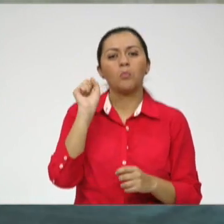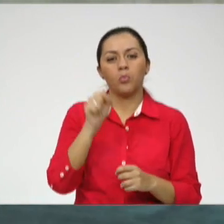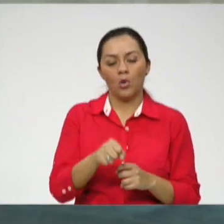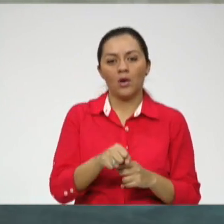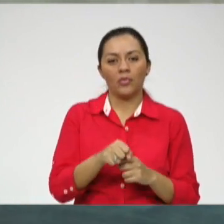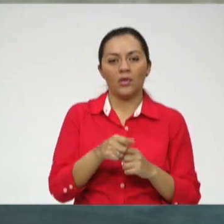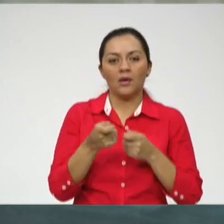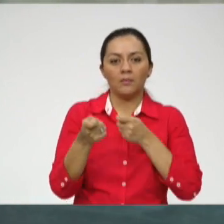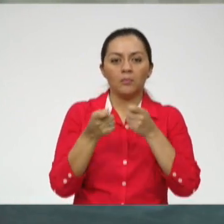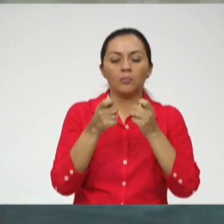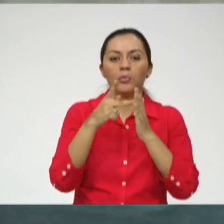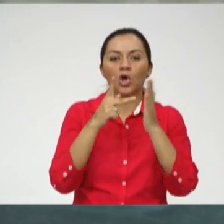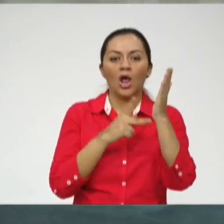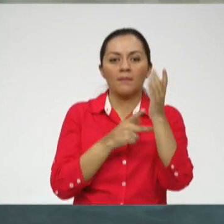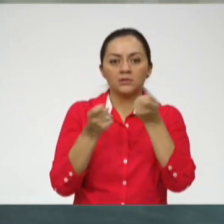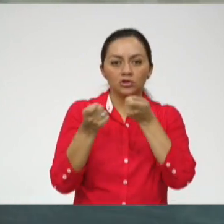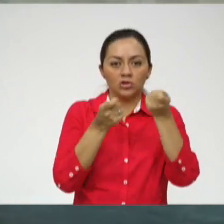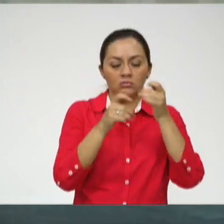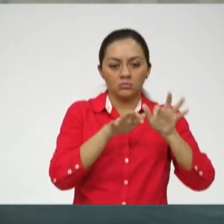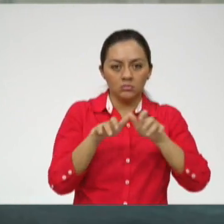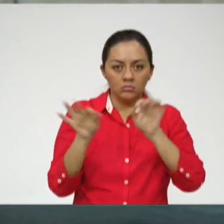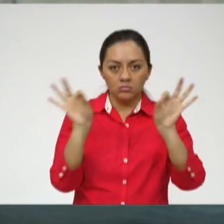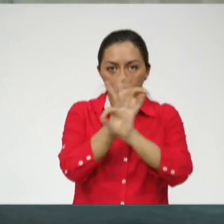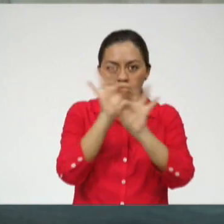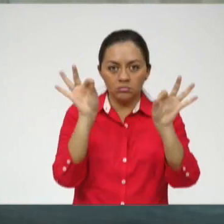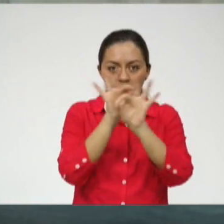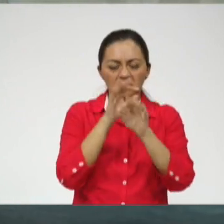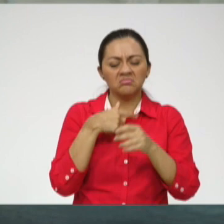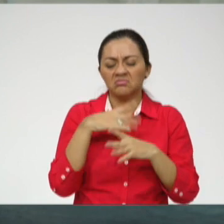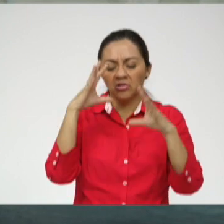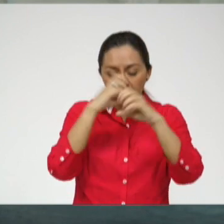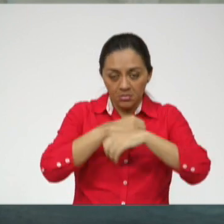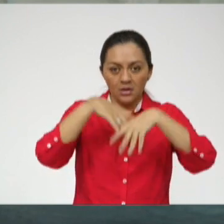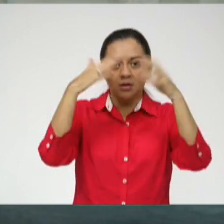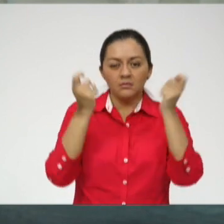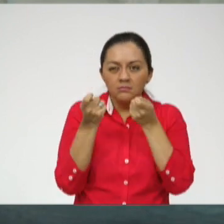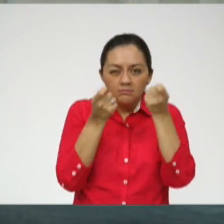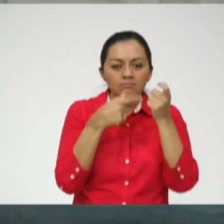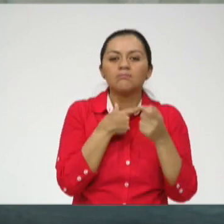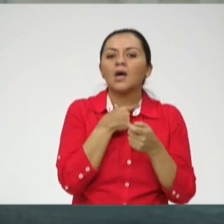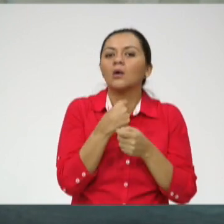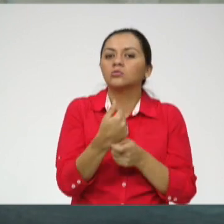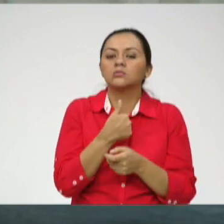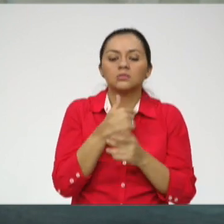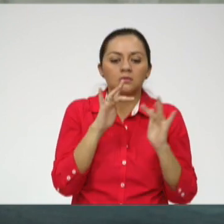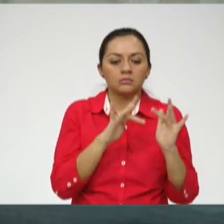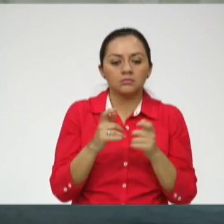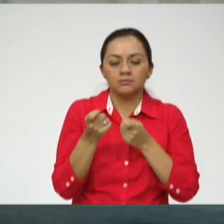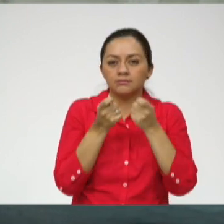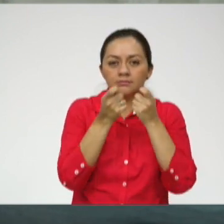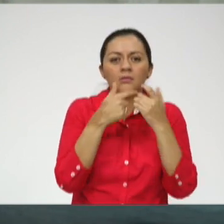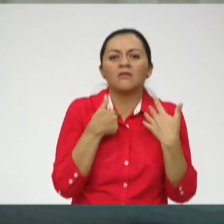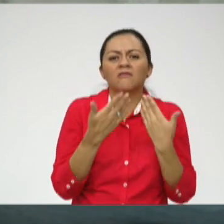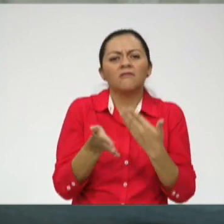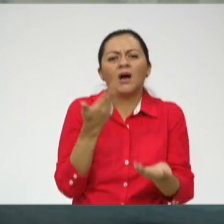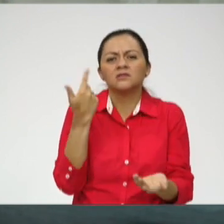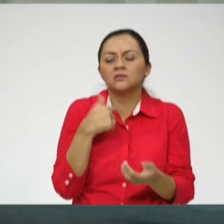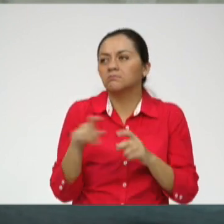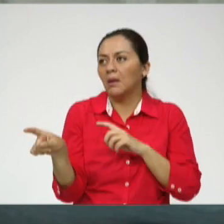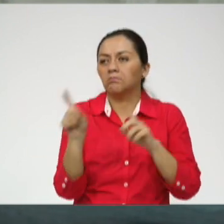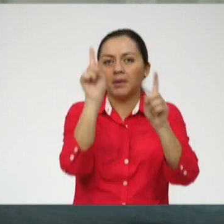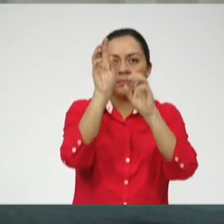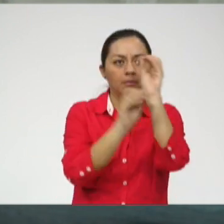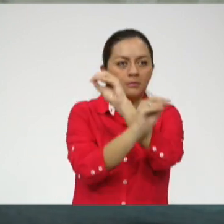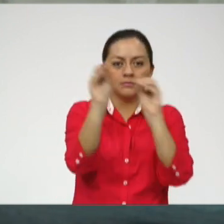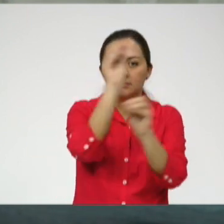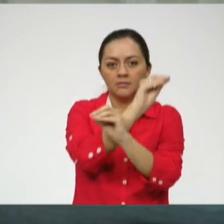y al derecho. Me podría pasar hasta las 2 de la mañana y no me alcanzaría a programar. Porque es algo que se me da, que es muy fácil para mí y